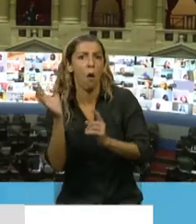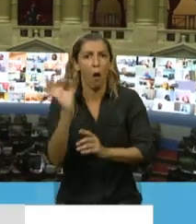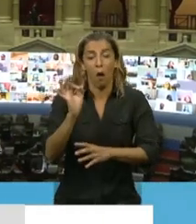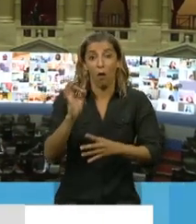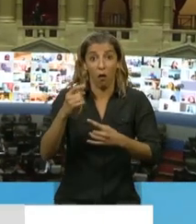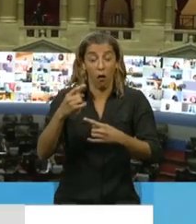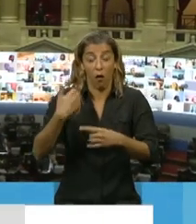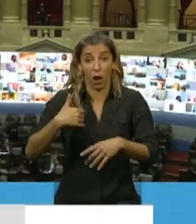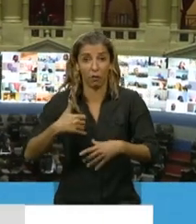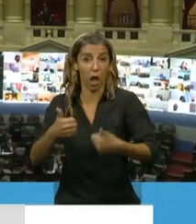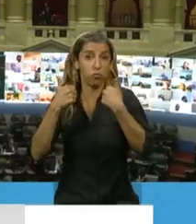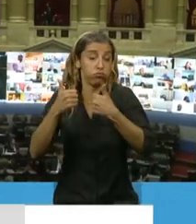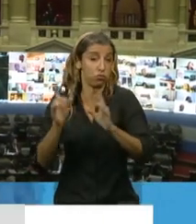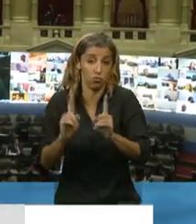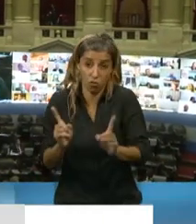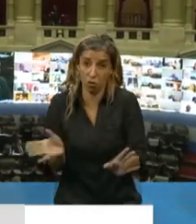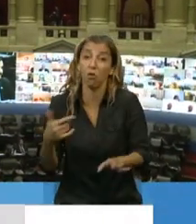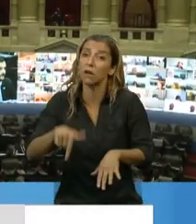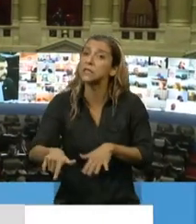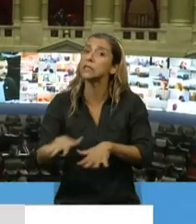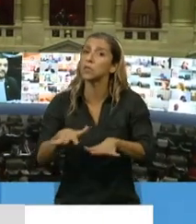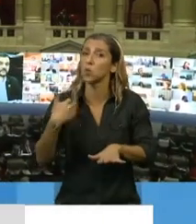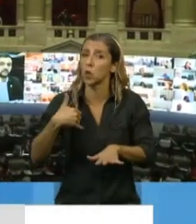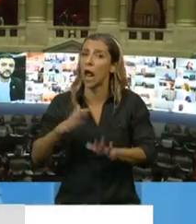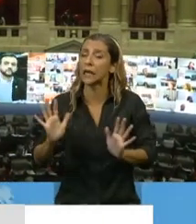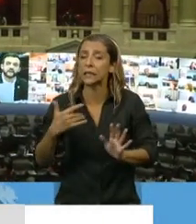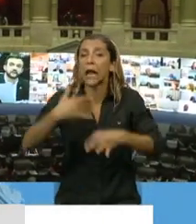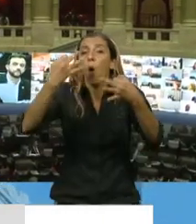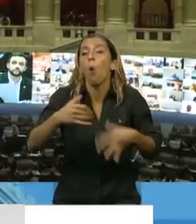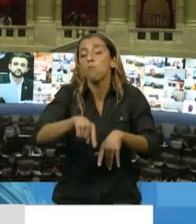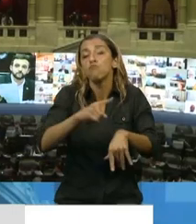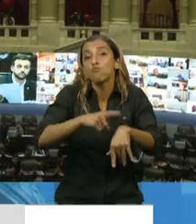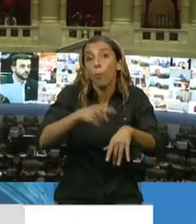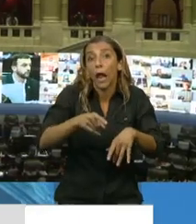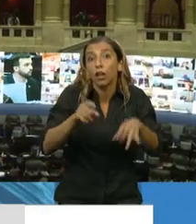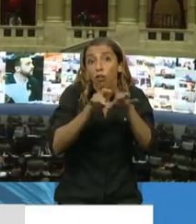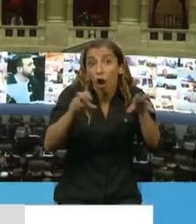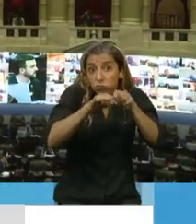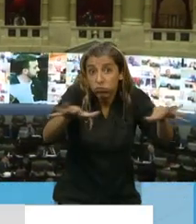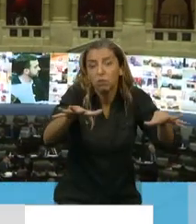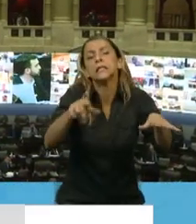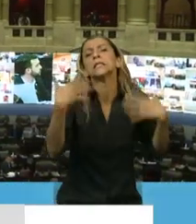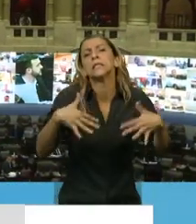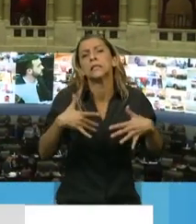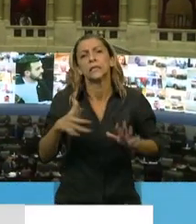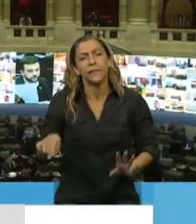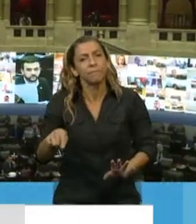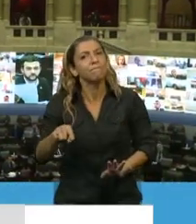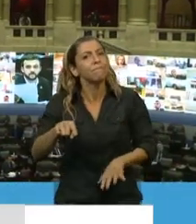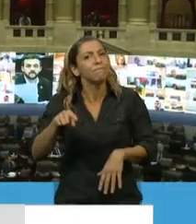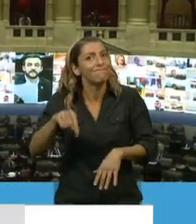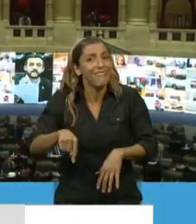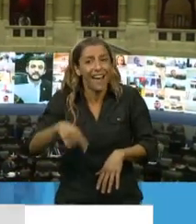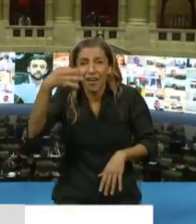país de posguerra. La pandemia nos agarra a nosotros con un país productor de alimentos declarado en emergencia